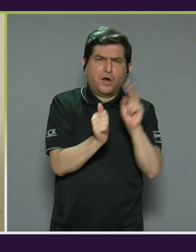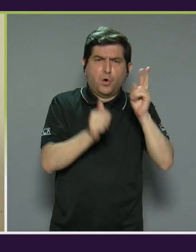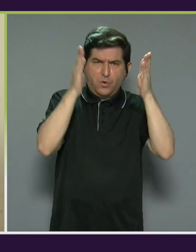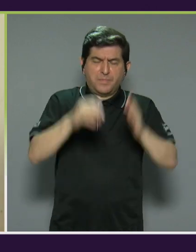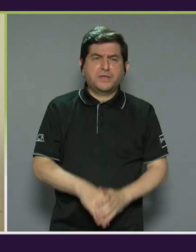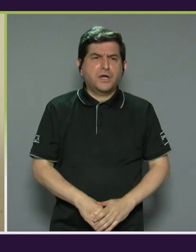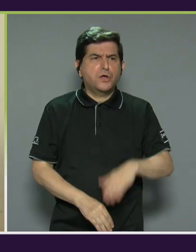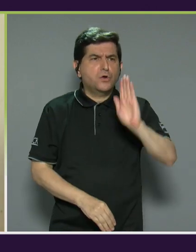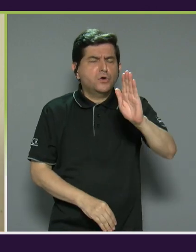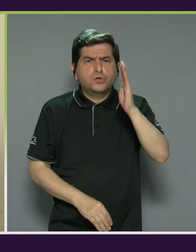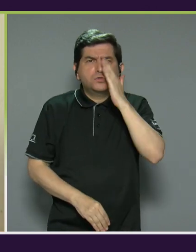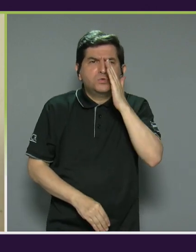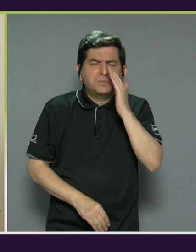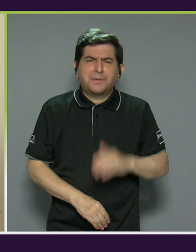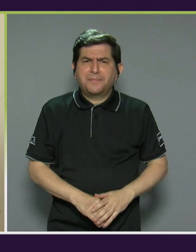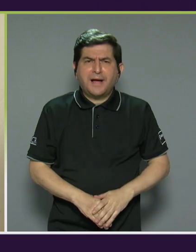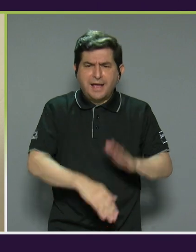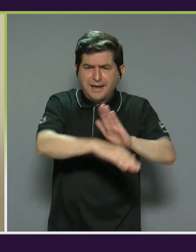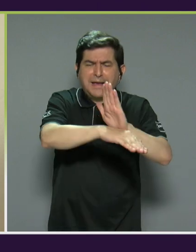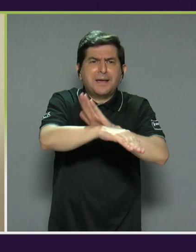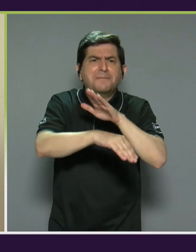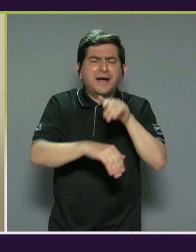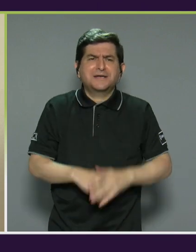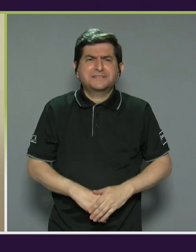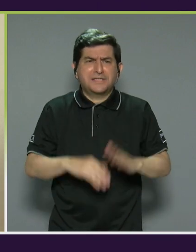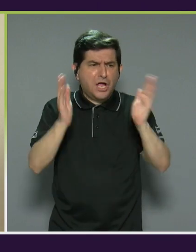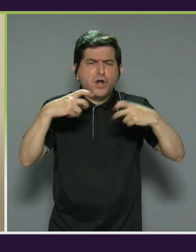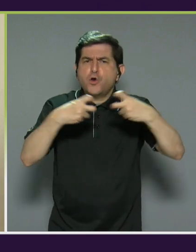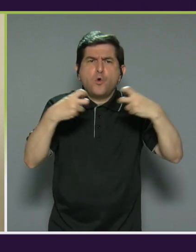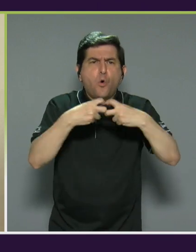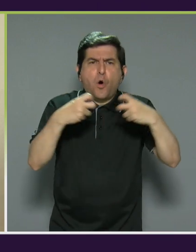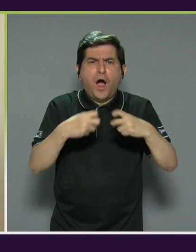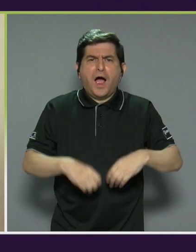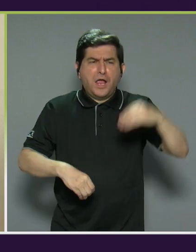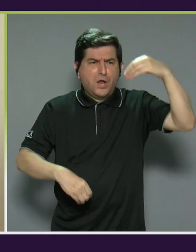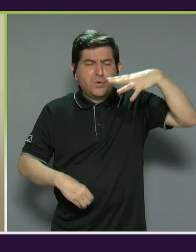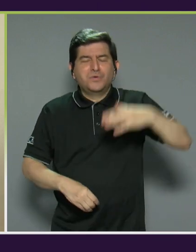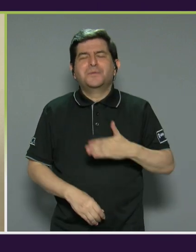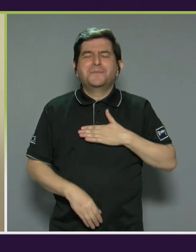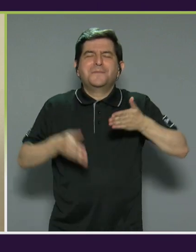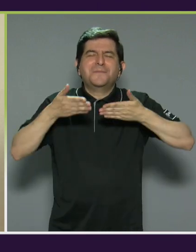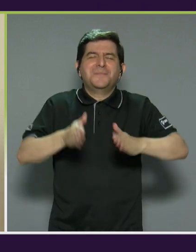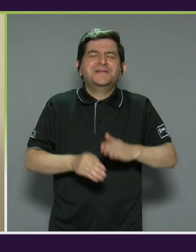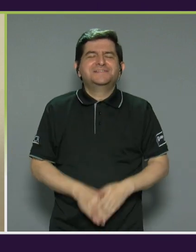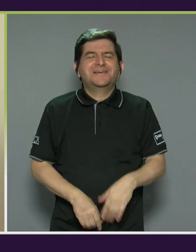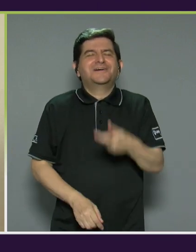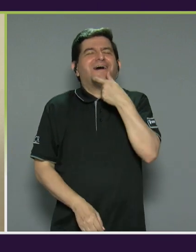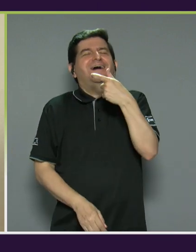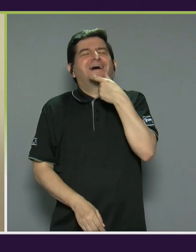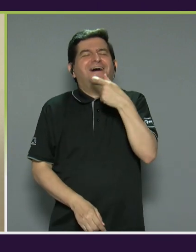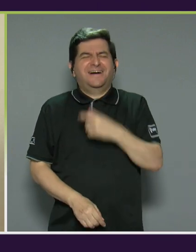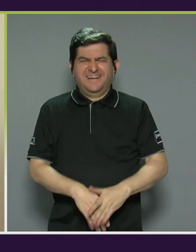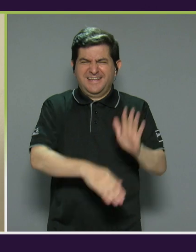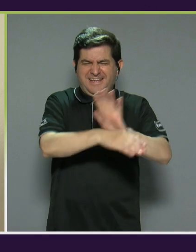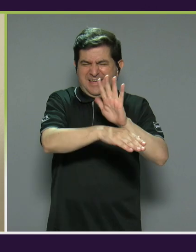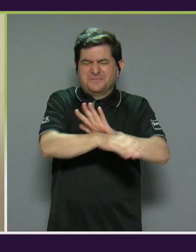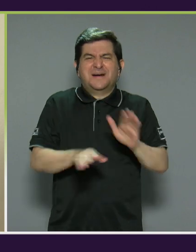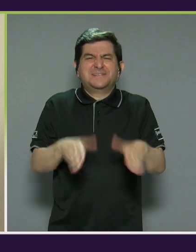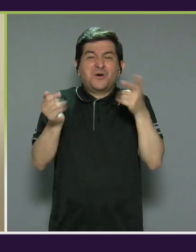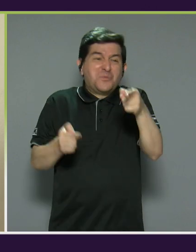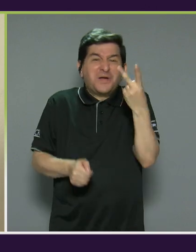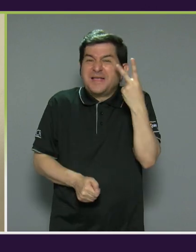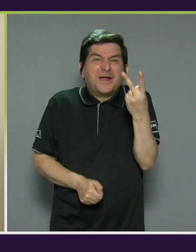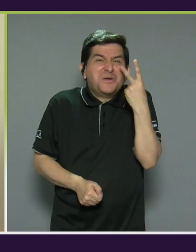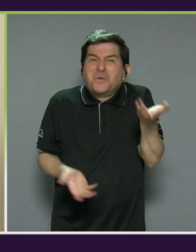uy, su mamá se va a quemar porque se fue la luz y mis hijos soltaron la risa y le dice, ¿cómo se va a quemar si ella no ve?